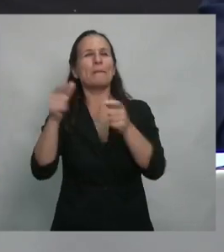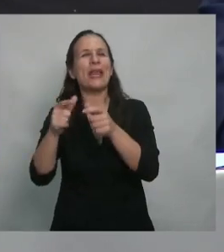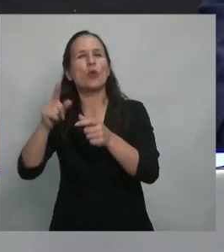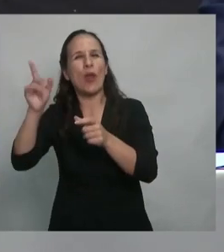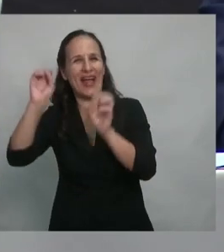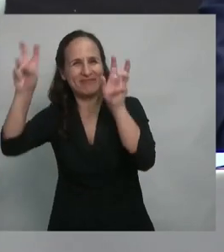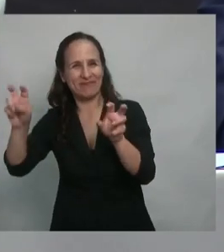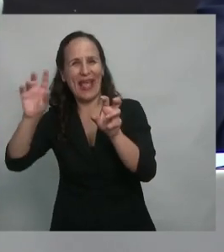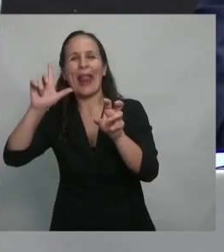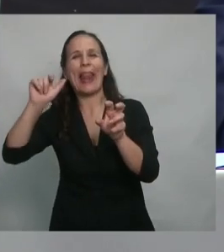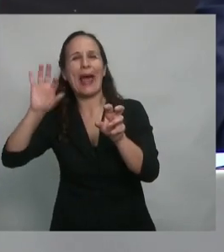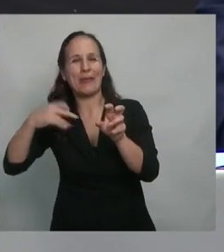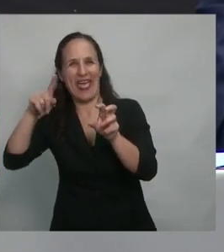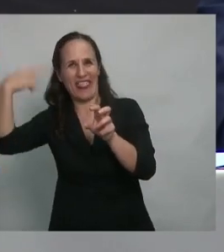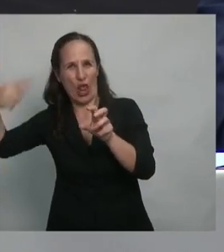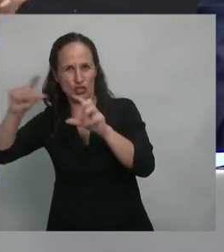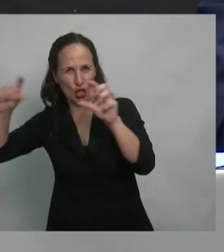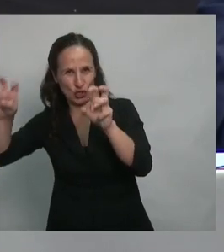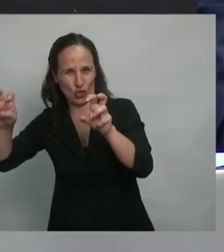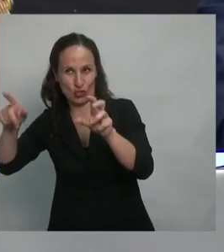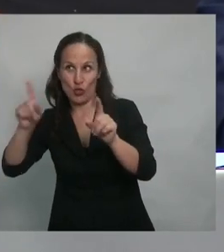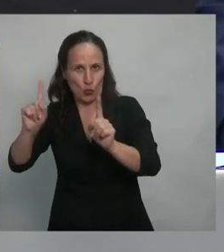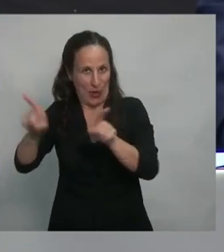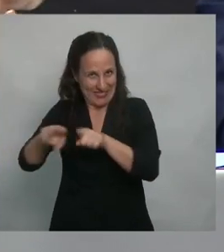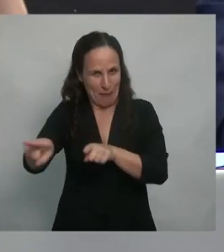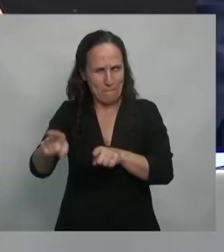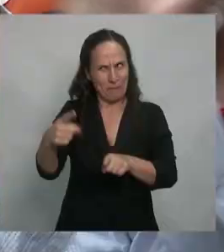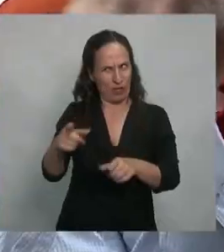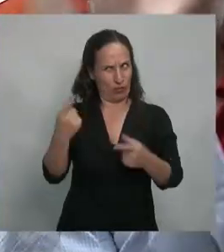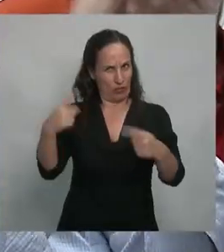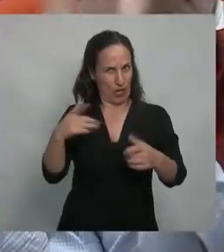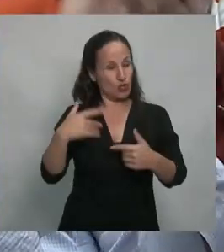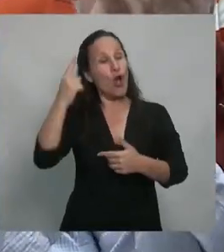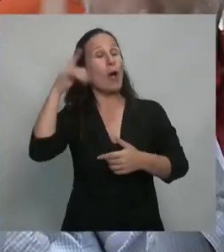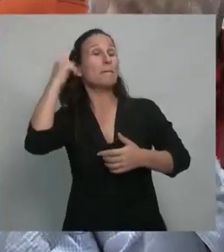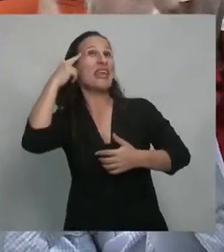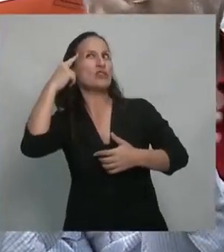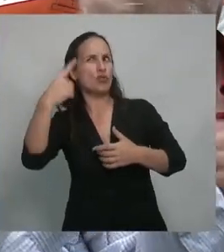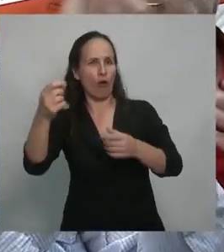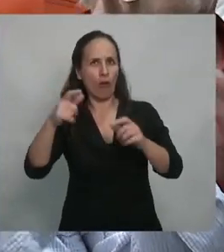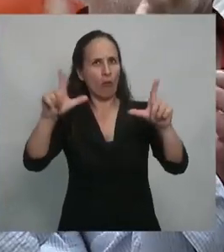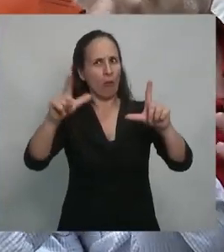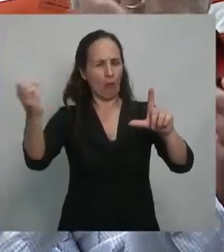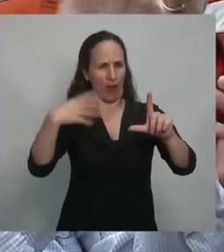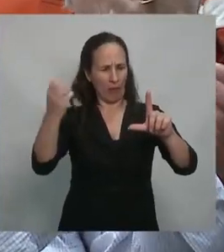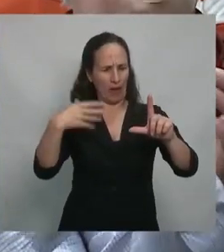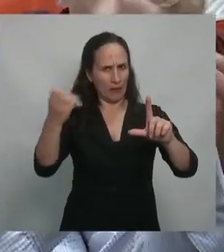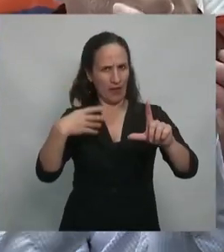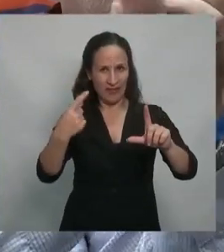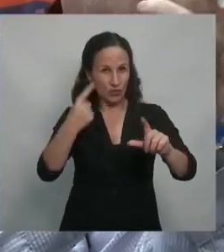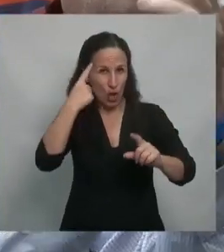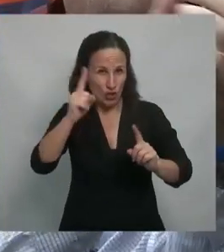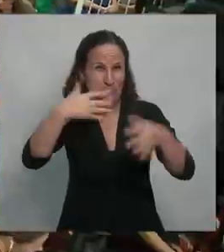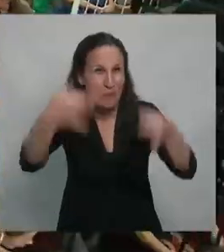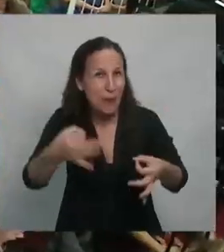pero no se parece bastante a que estén pensando cómo pensás y que te manden cosas sabiendo que no son ciertas pero